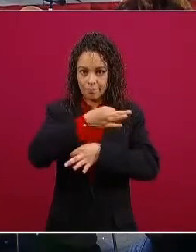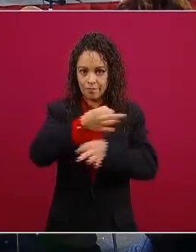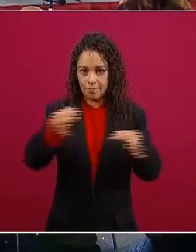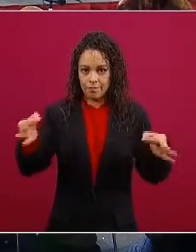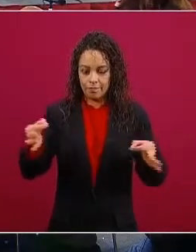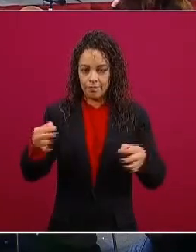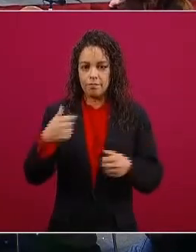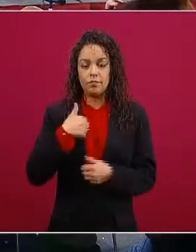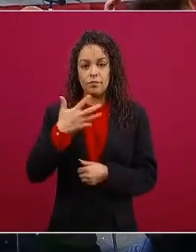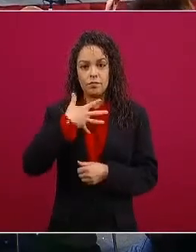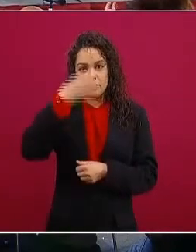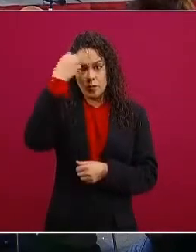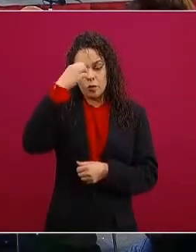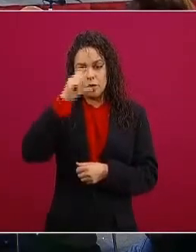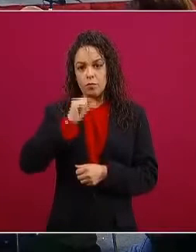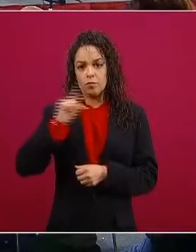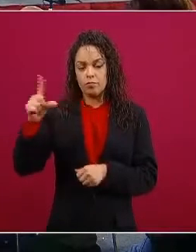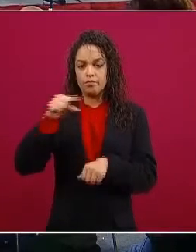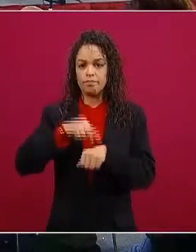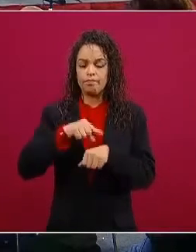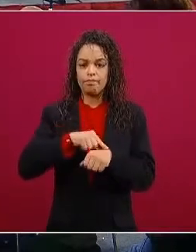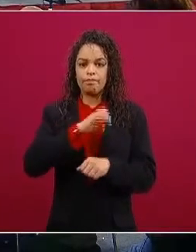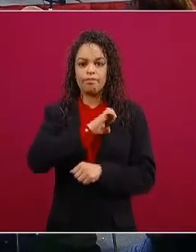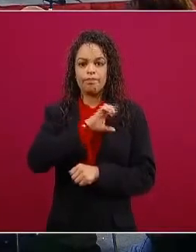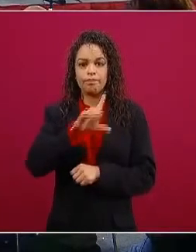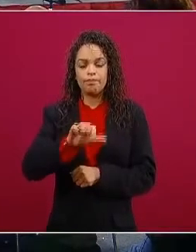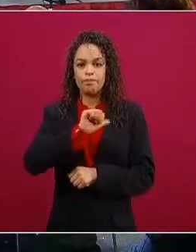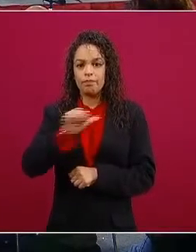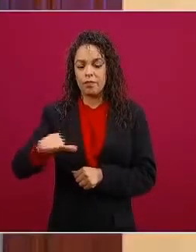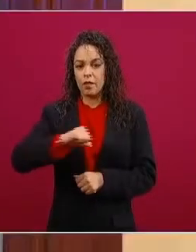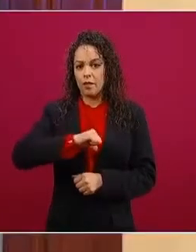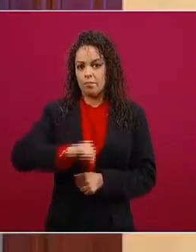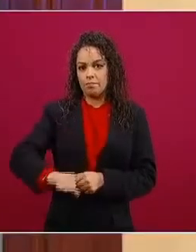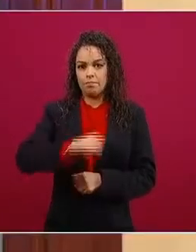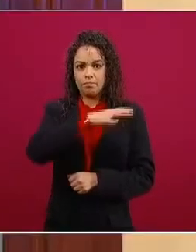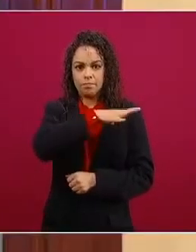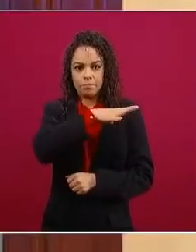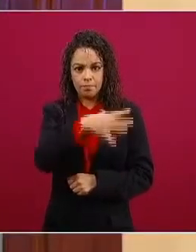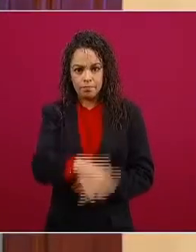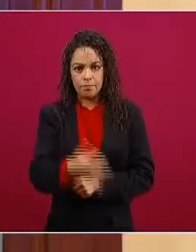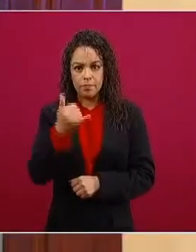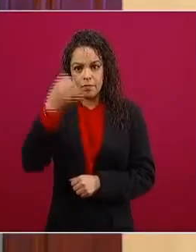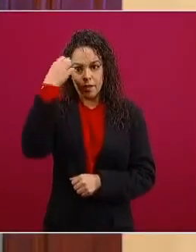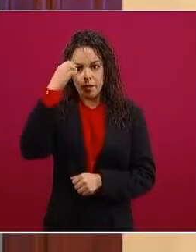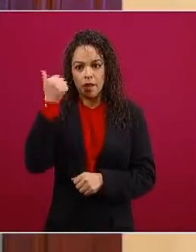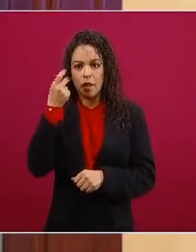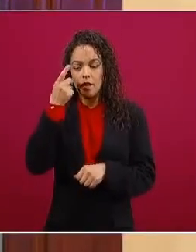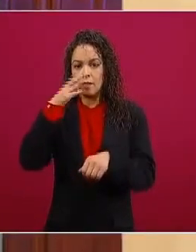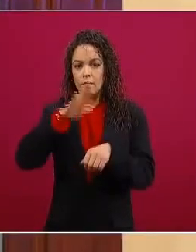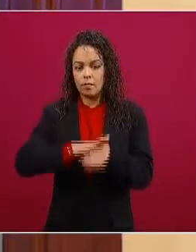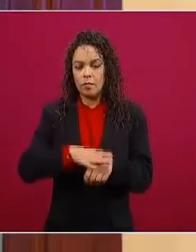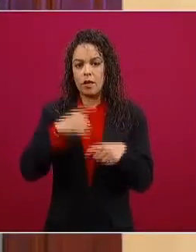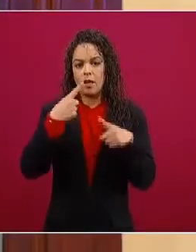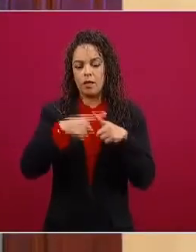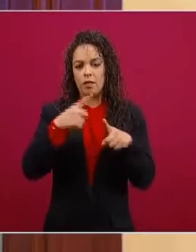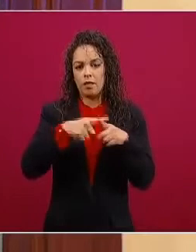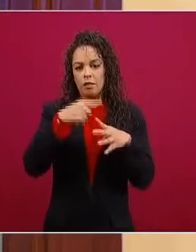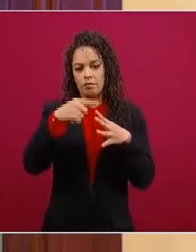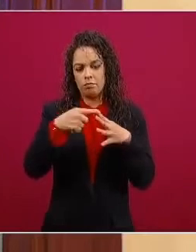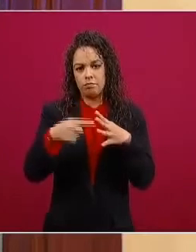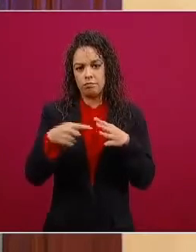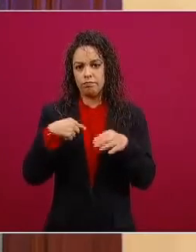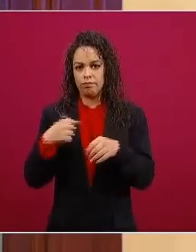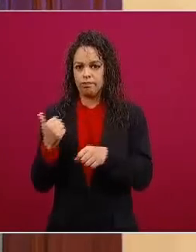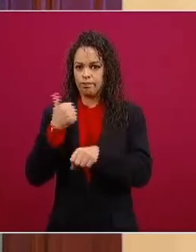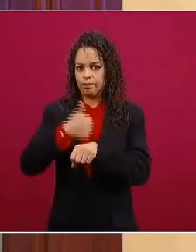tengo experiencia profesional como médico especialista cirujano general así como experiencia administrativa adquirida en los diferentes puestos que tuve la